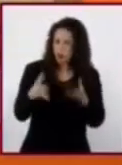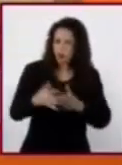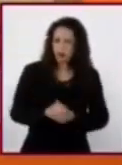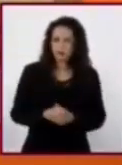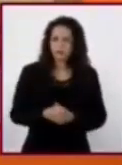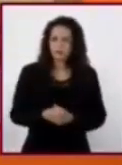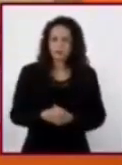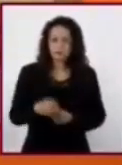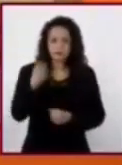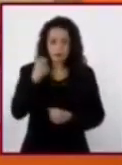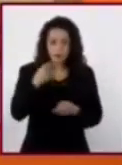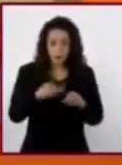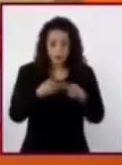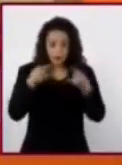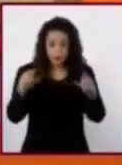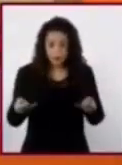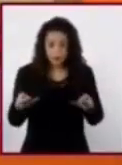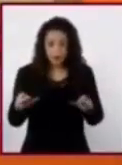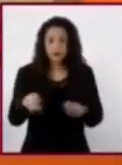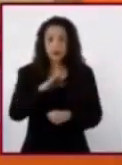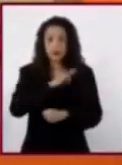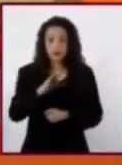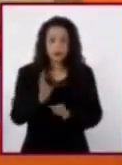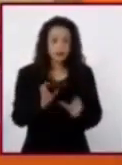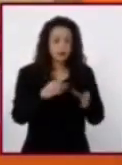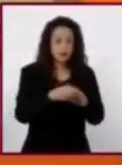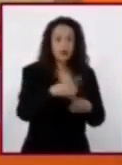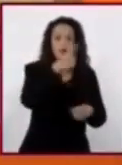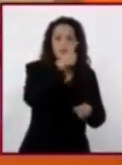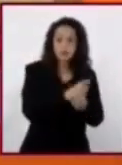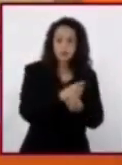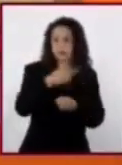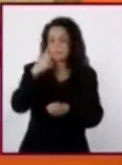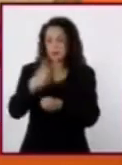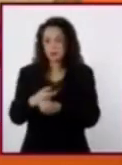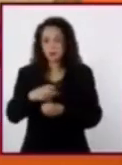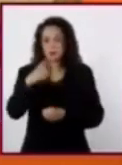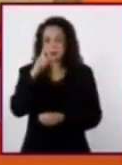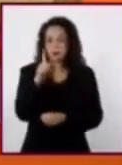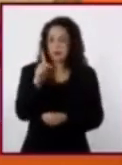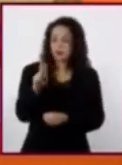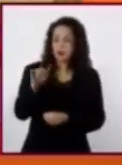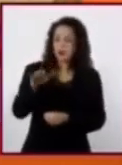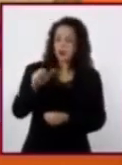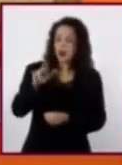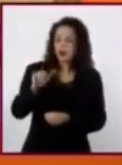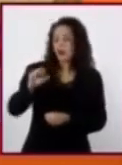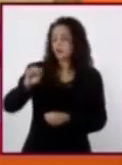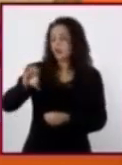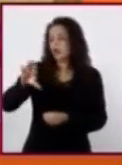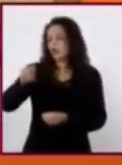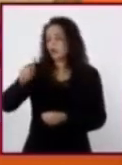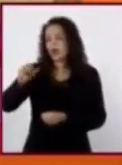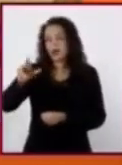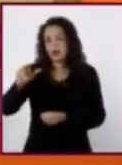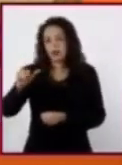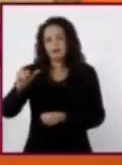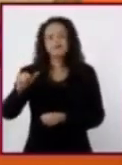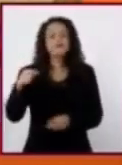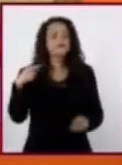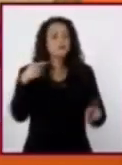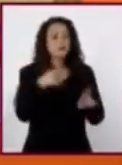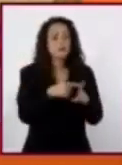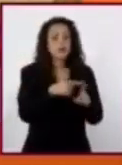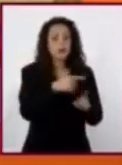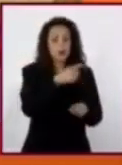se pueden clasificar en primarias y secundarias. Los historiadores recurren principalmente a fuentes